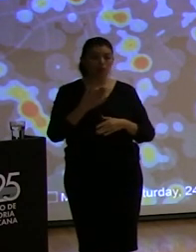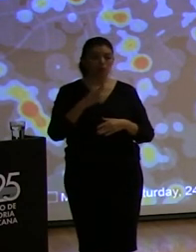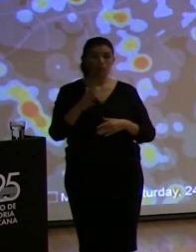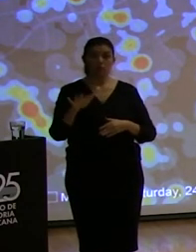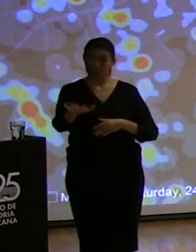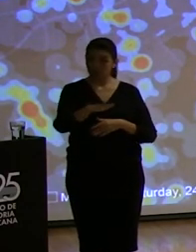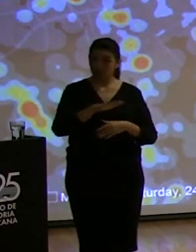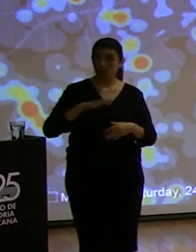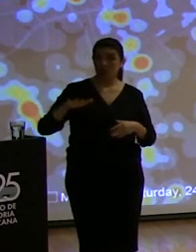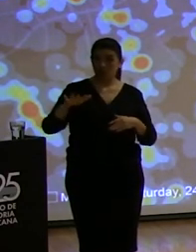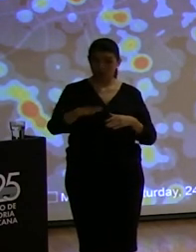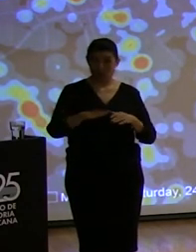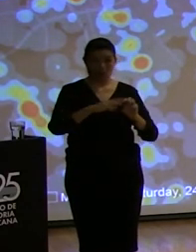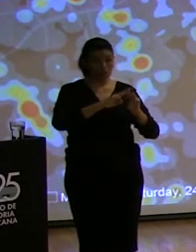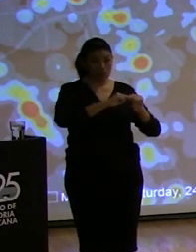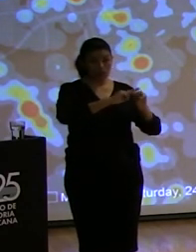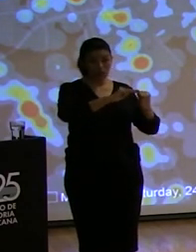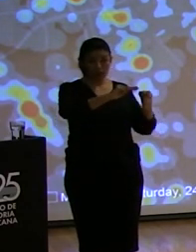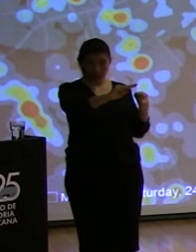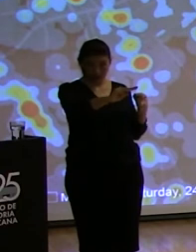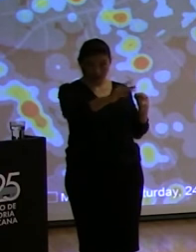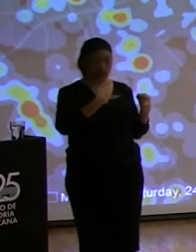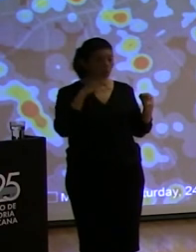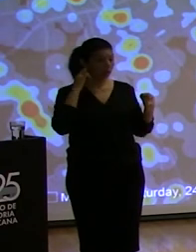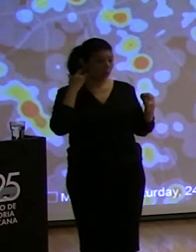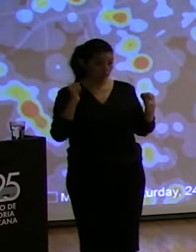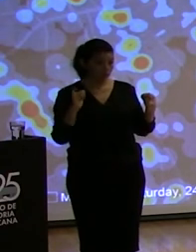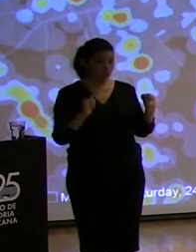grande del área de la Bahía es San José, una ciudad de un millón de habitantes,